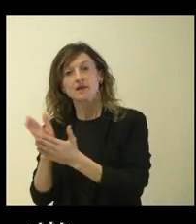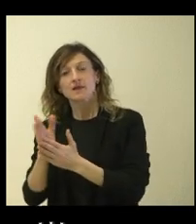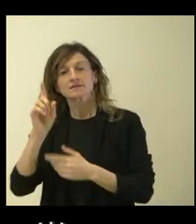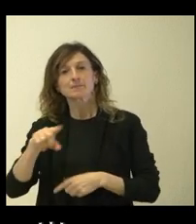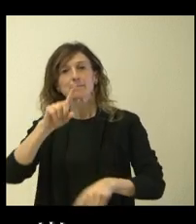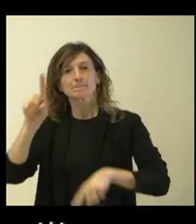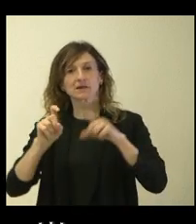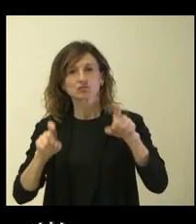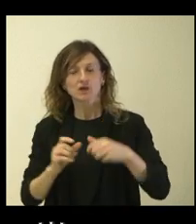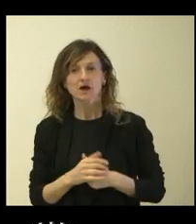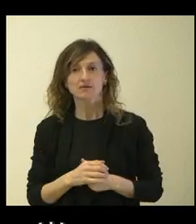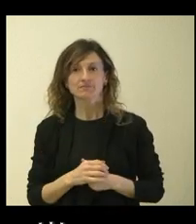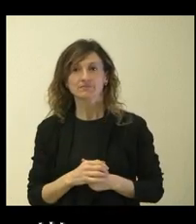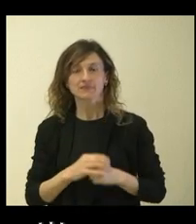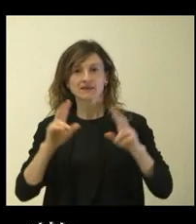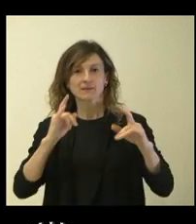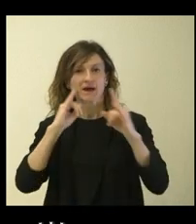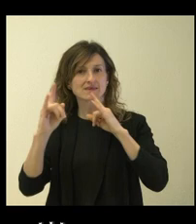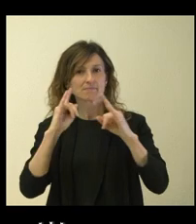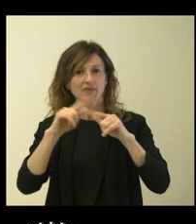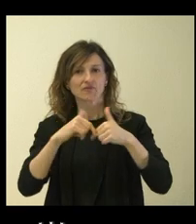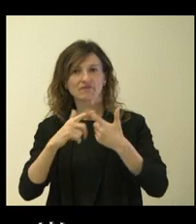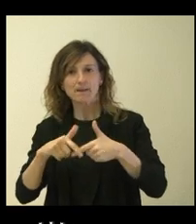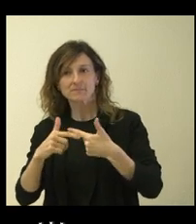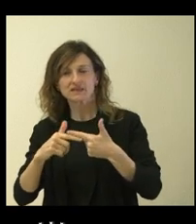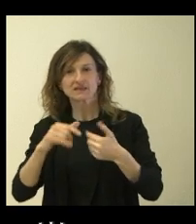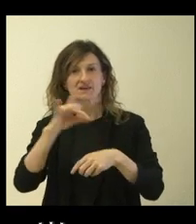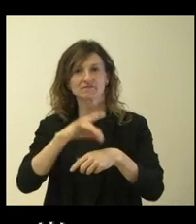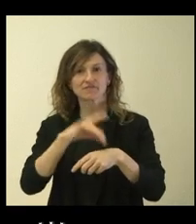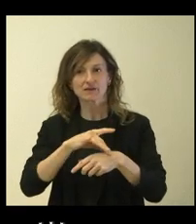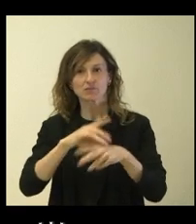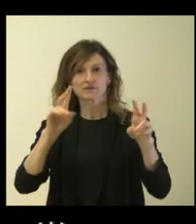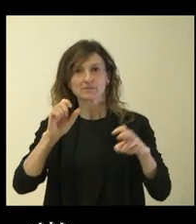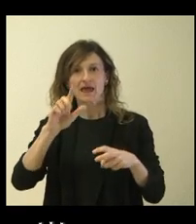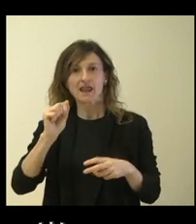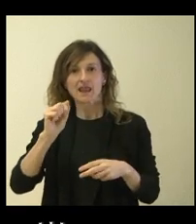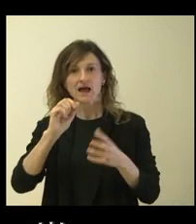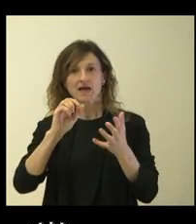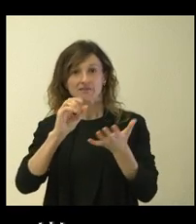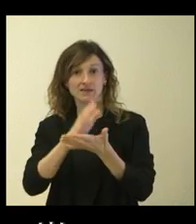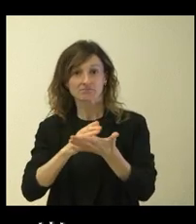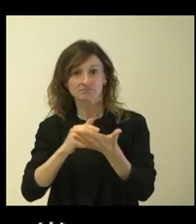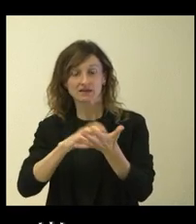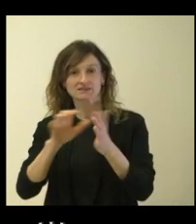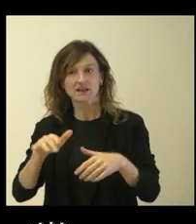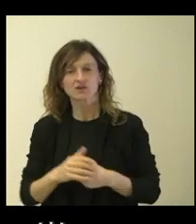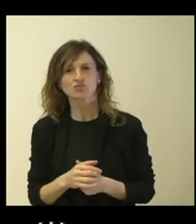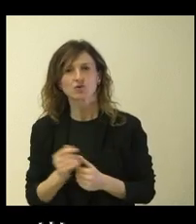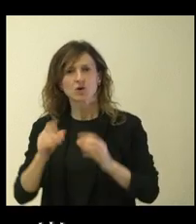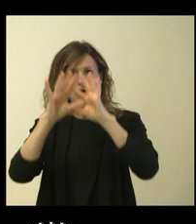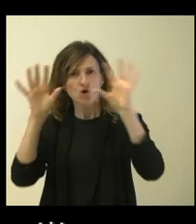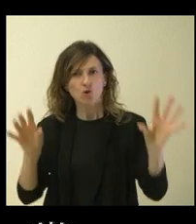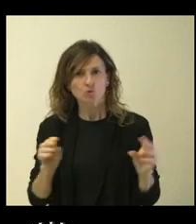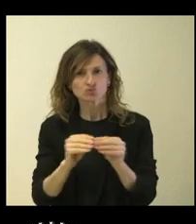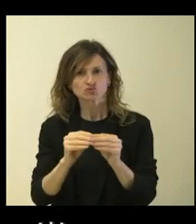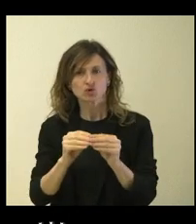por esa ronda de llamadas que han hecho a familias y enfermos con ella en la comunidad, un poco las conclusiones a las que